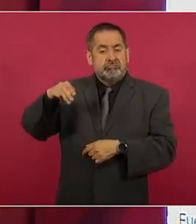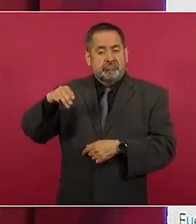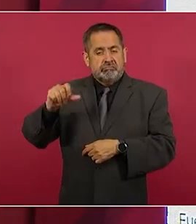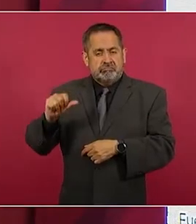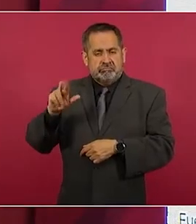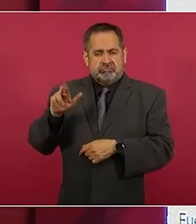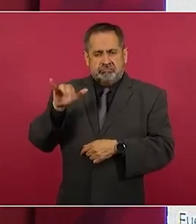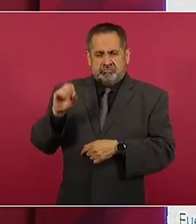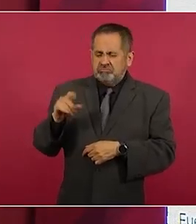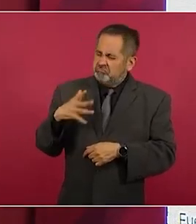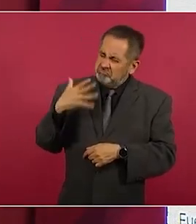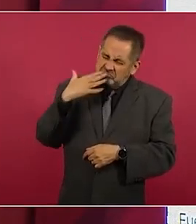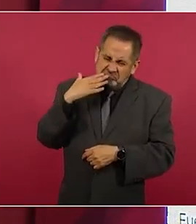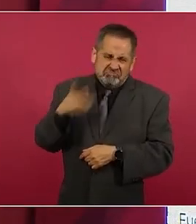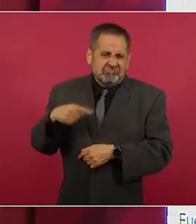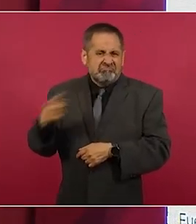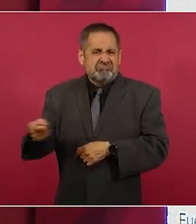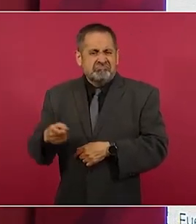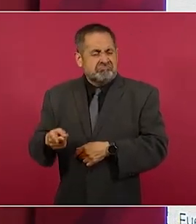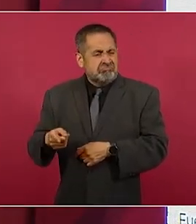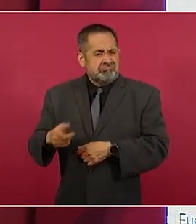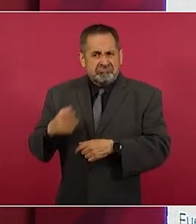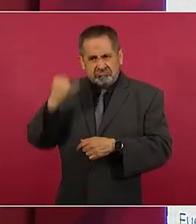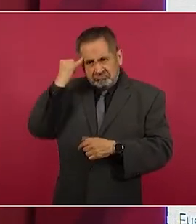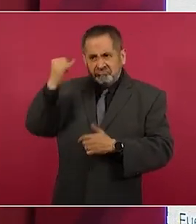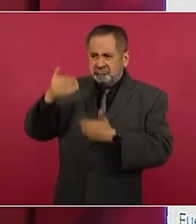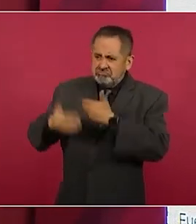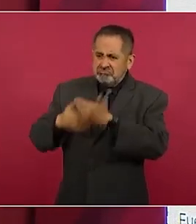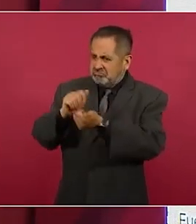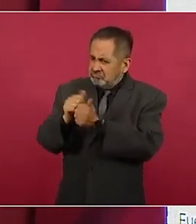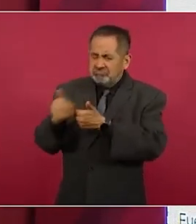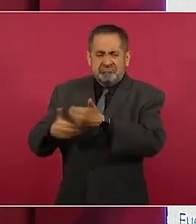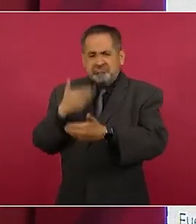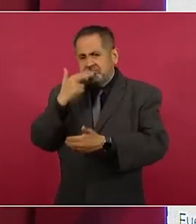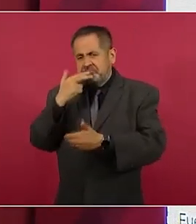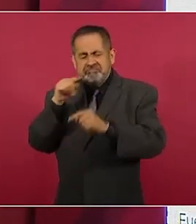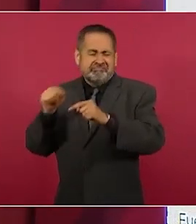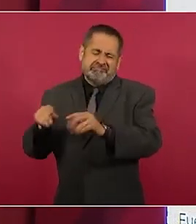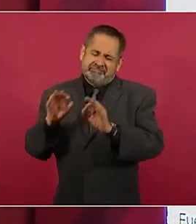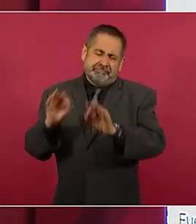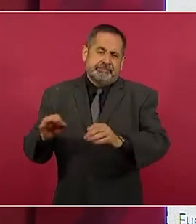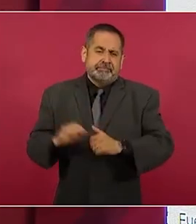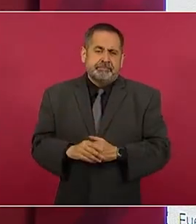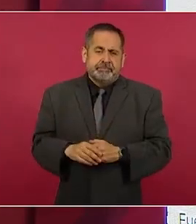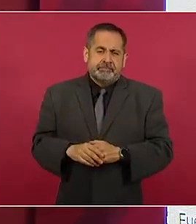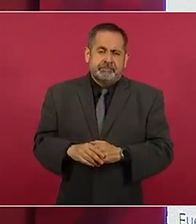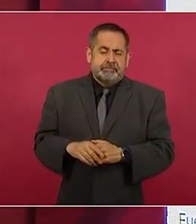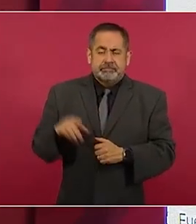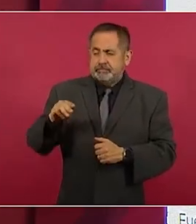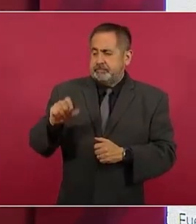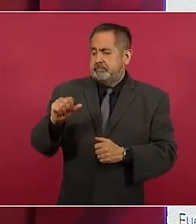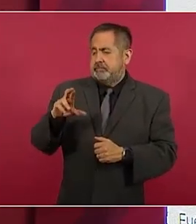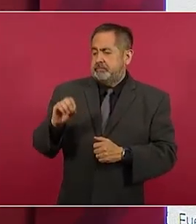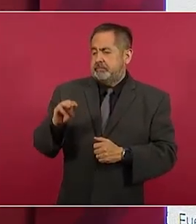con posturas progresistas, Mario Meléndez.